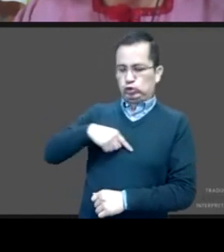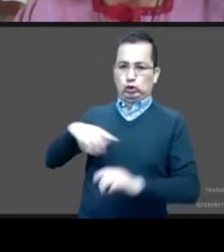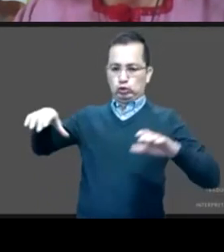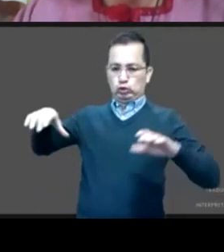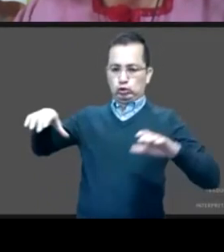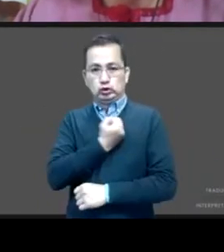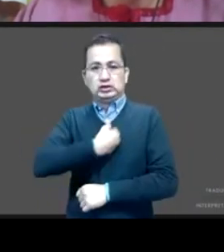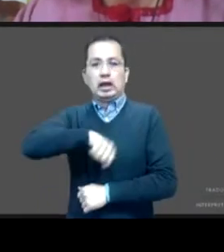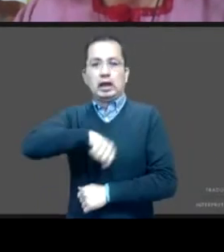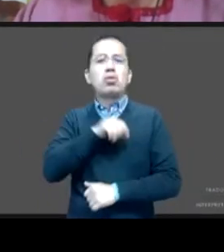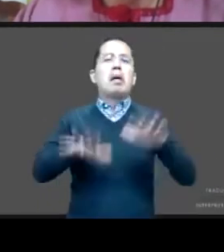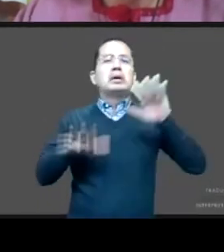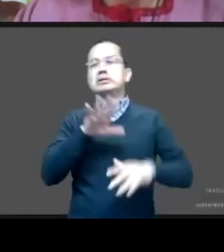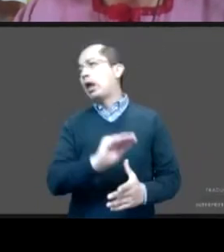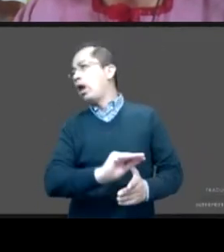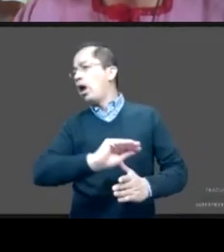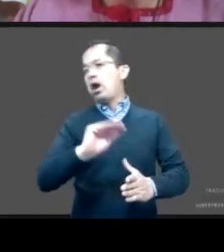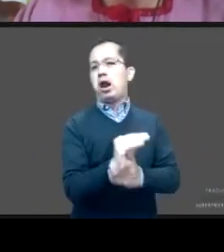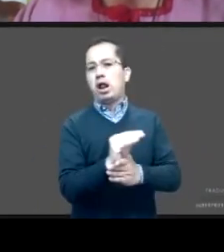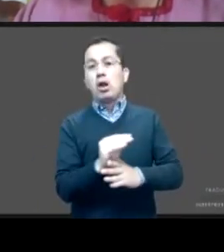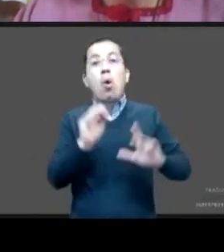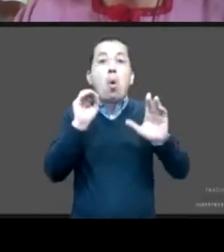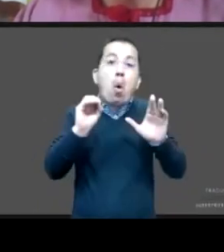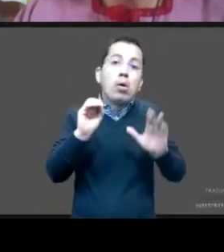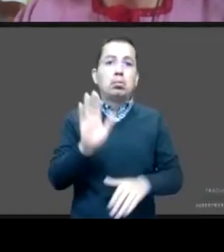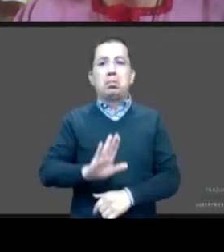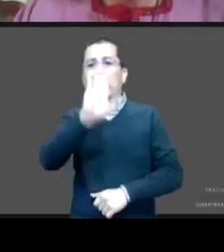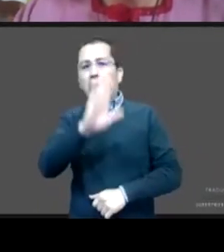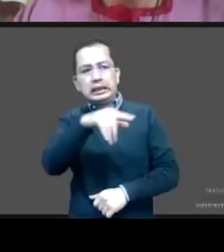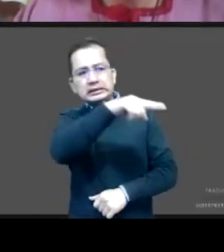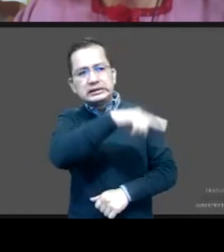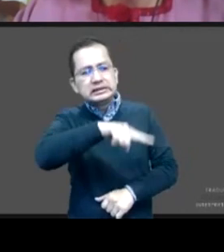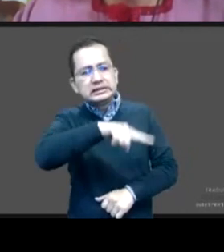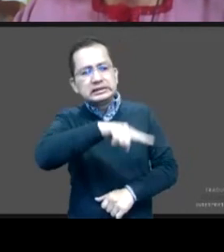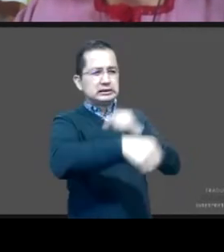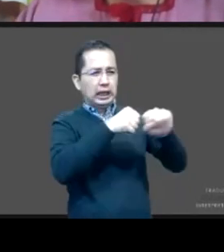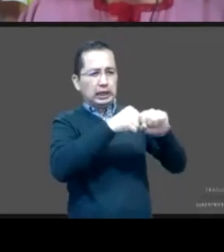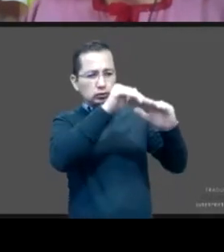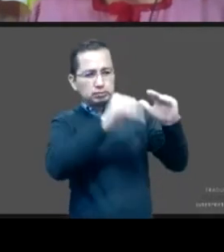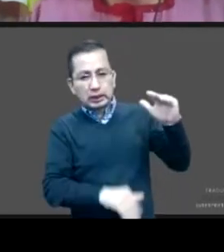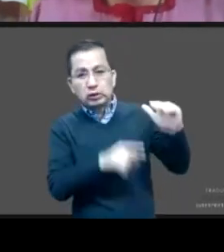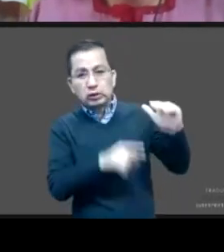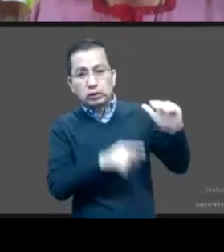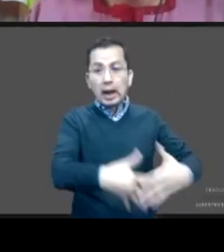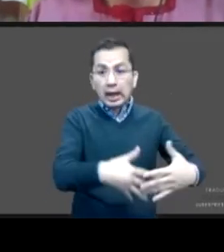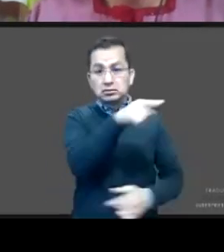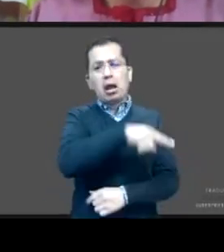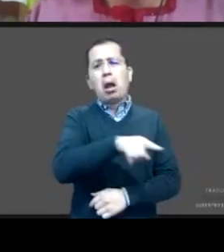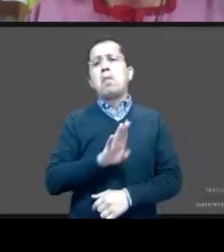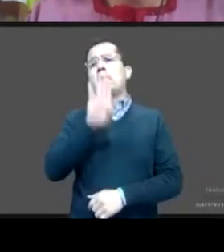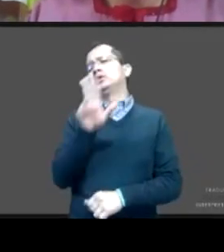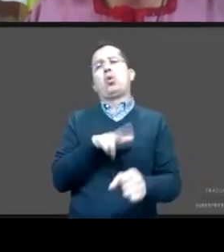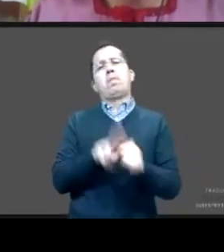naturalizado realmente los embarazos en niñas menores de 15 años, aún cuando se sabe que estos pueden ser